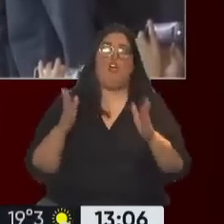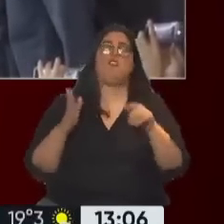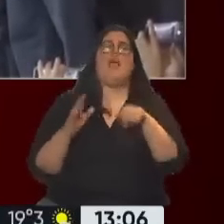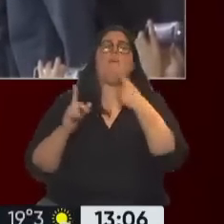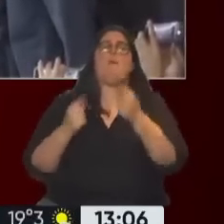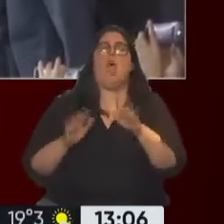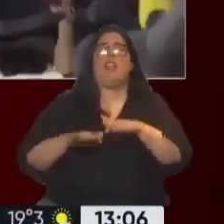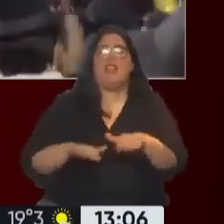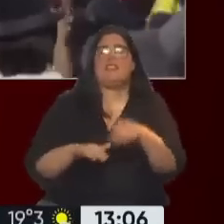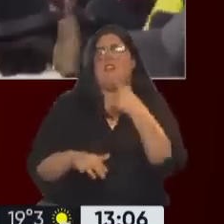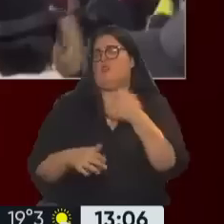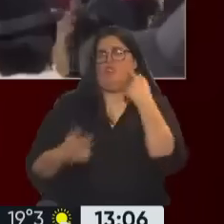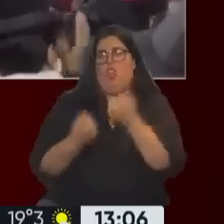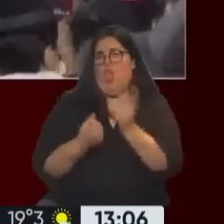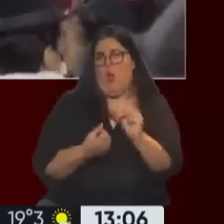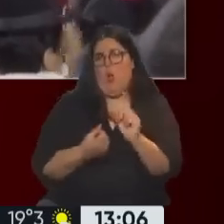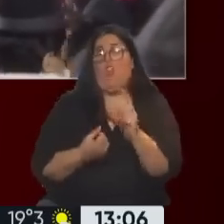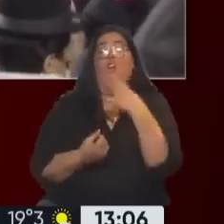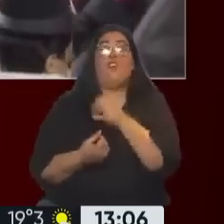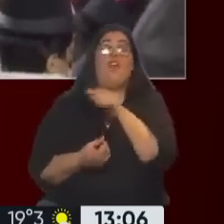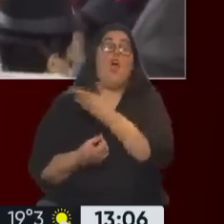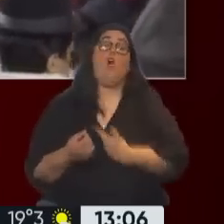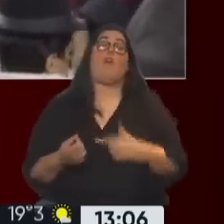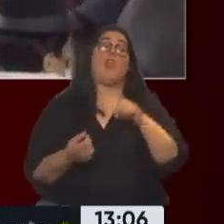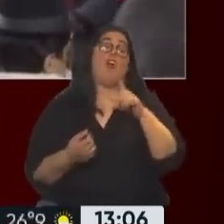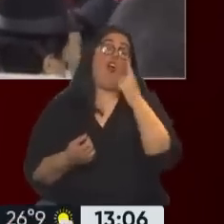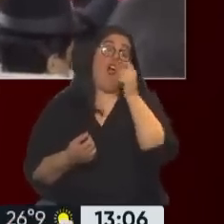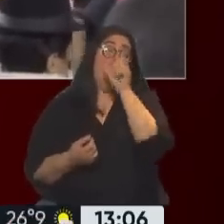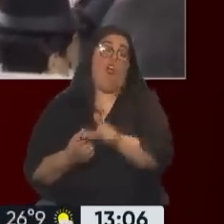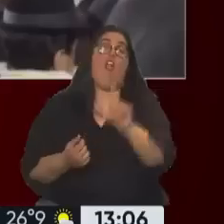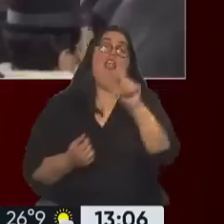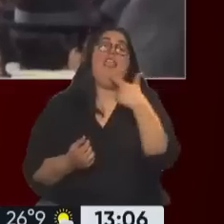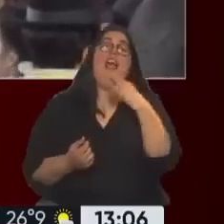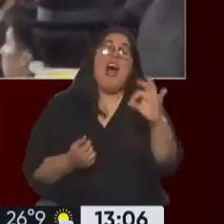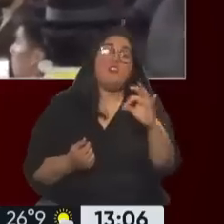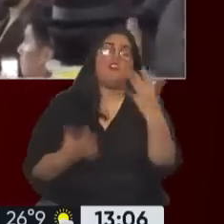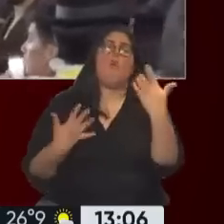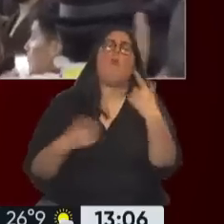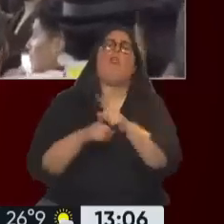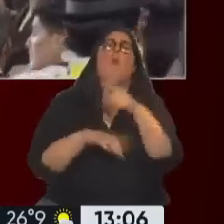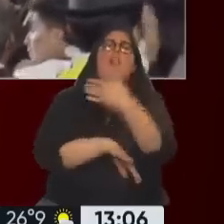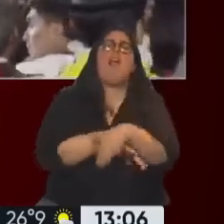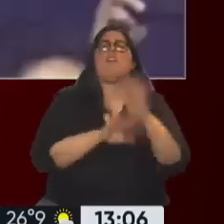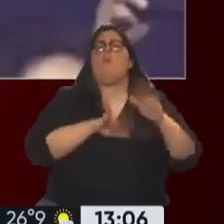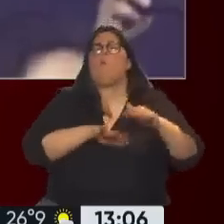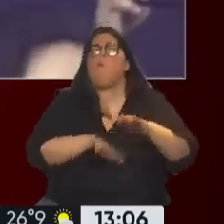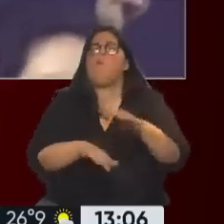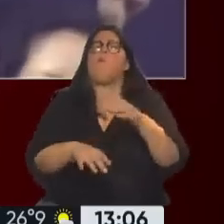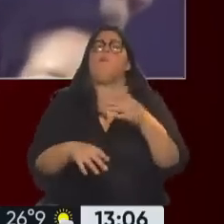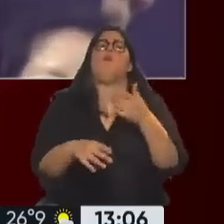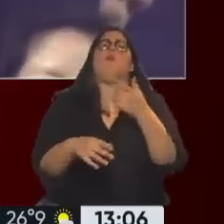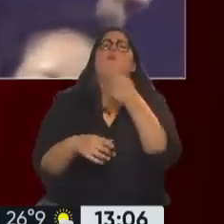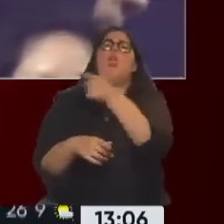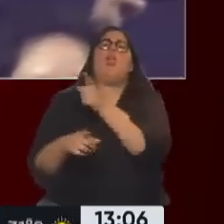decir que yo ni siquiera estoy muy de acuerdo con eso. Porque al aso tú lo puedes, violentamente si quieres, resistencia en las calles, si atenta contra derechos